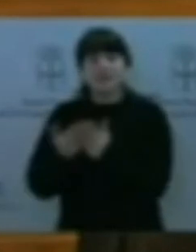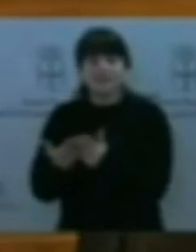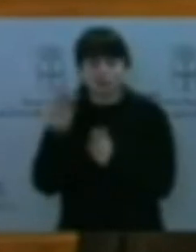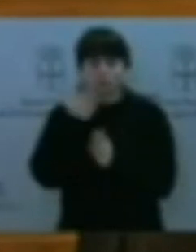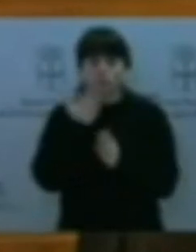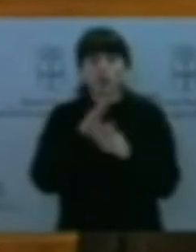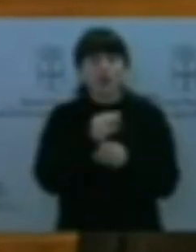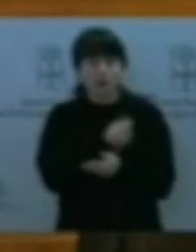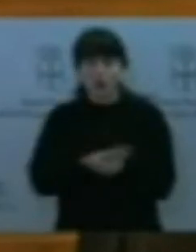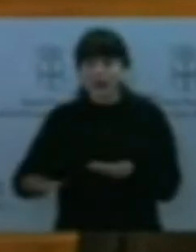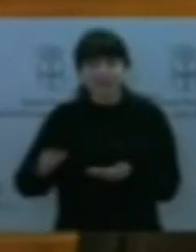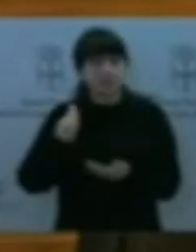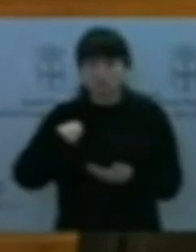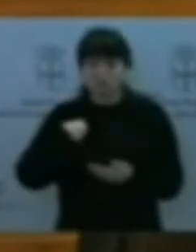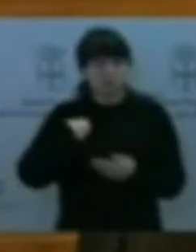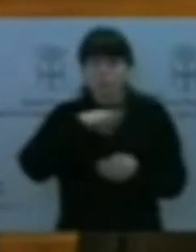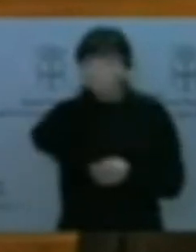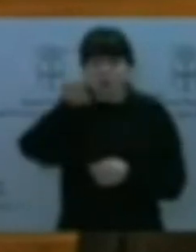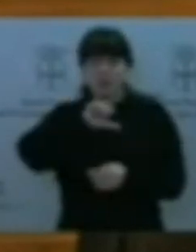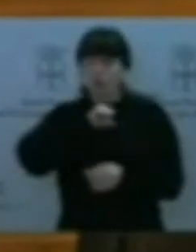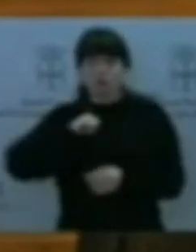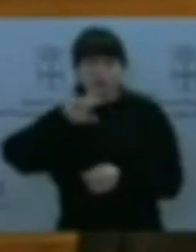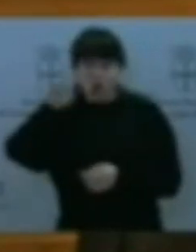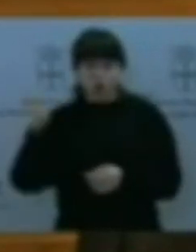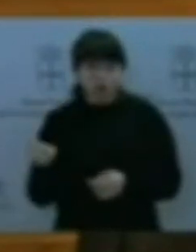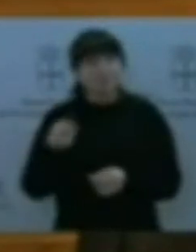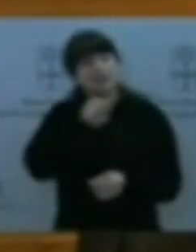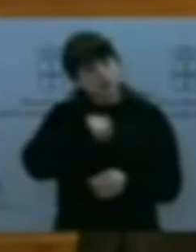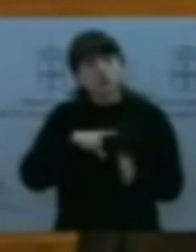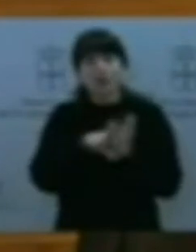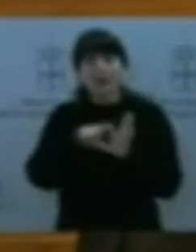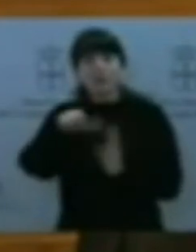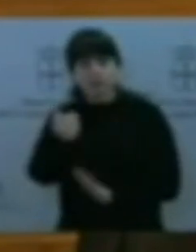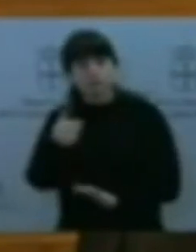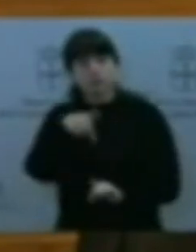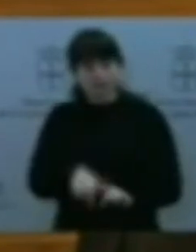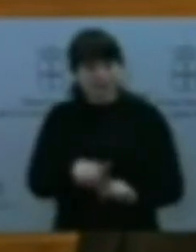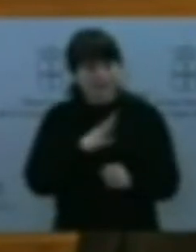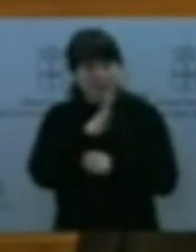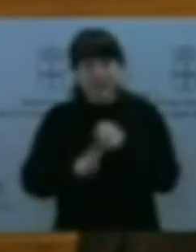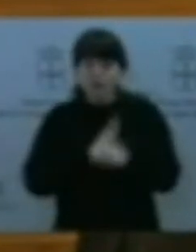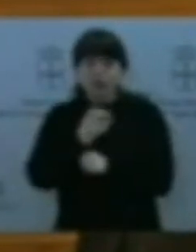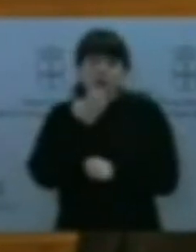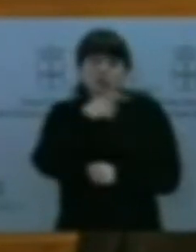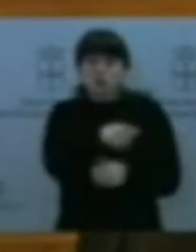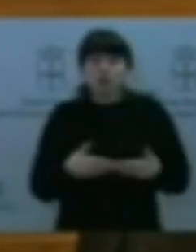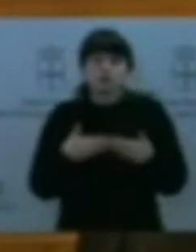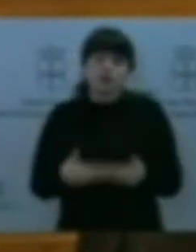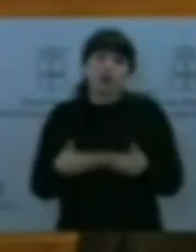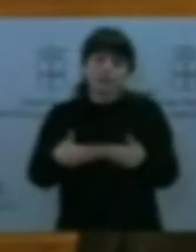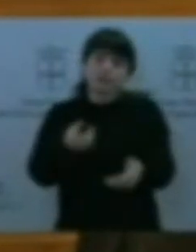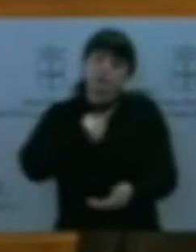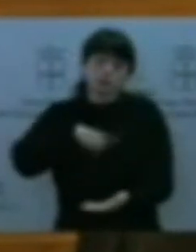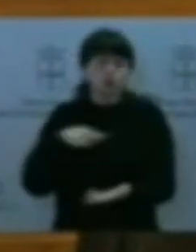Y defenderemos que se apruebe esta ley en esta legislatura. Y si ustedes lo dilatan, lo traeremos a la siguiente legislatura. La cuestión objetiva